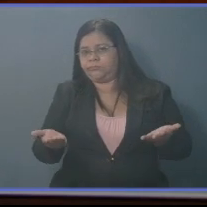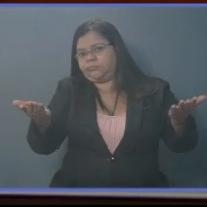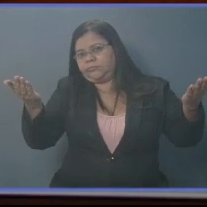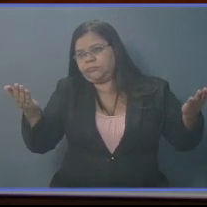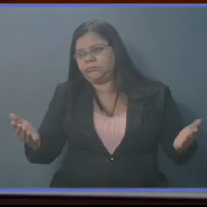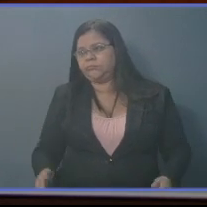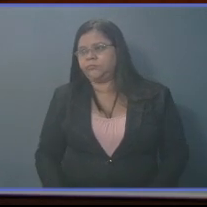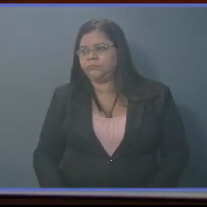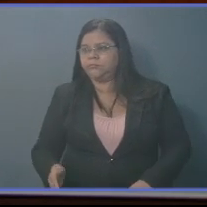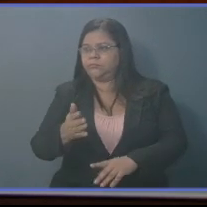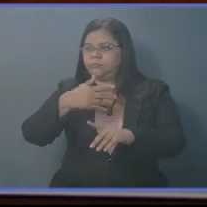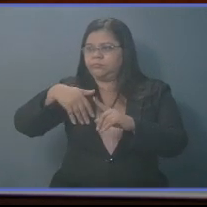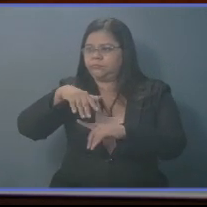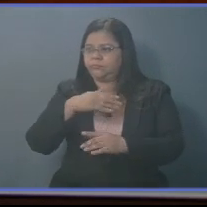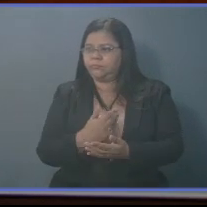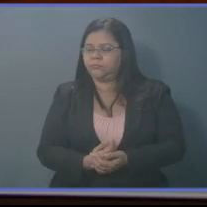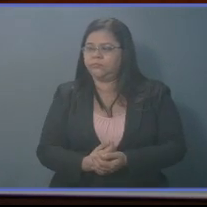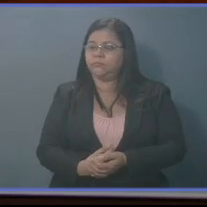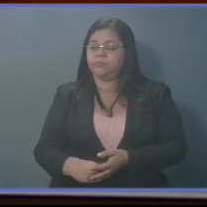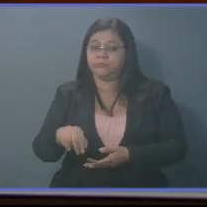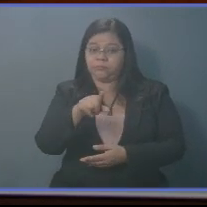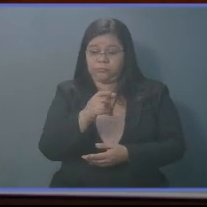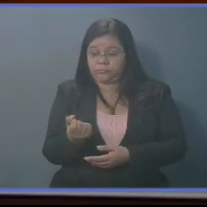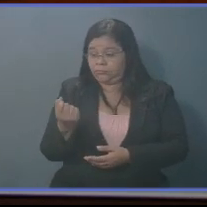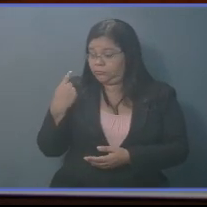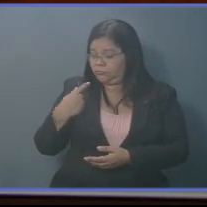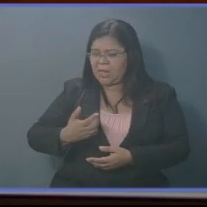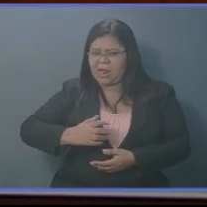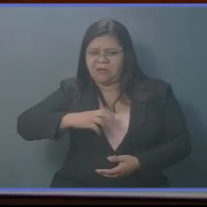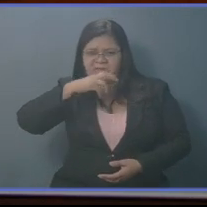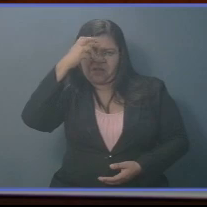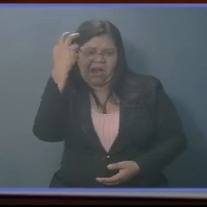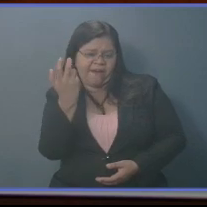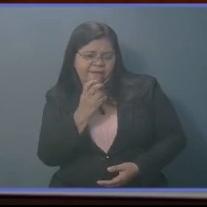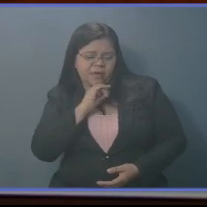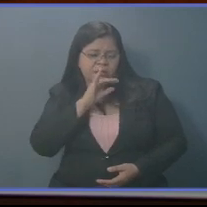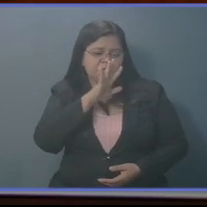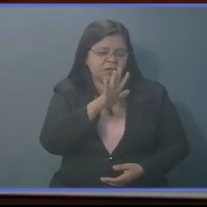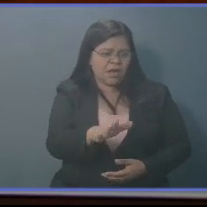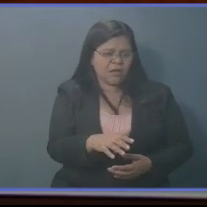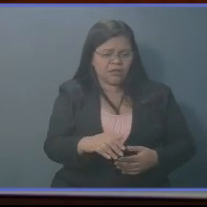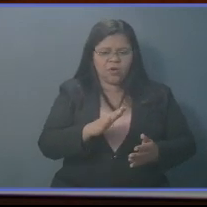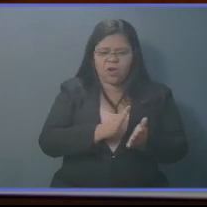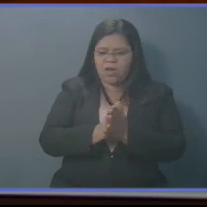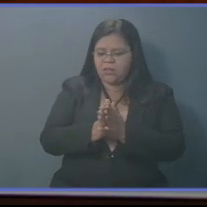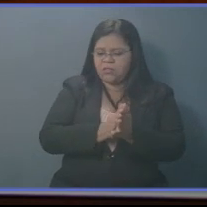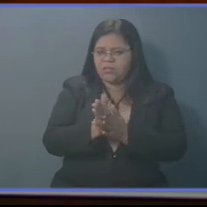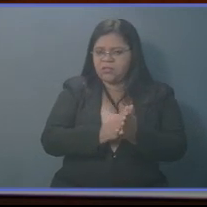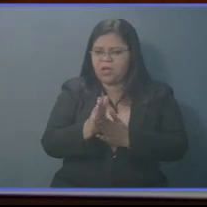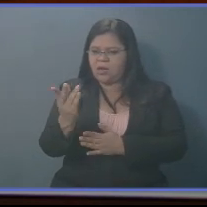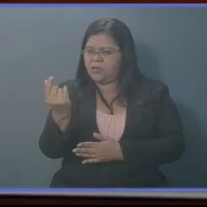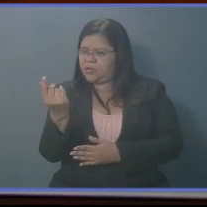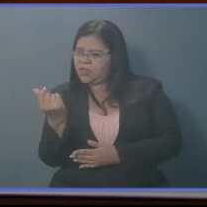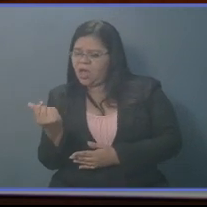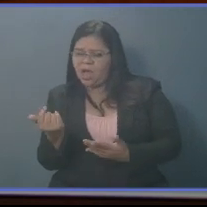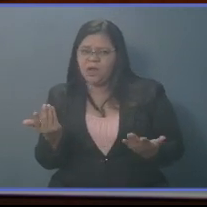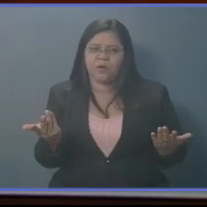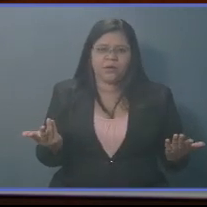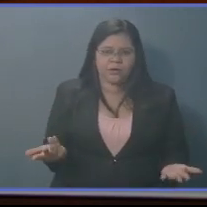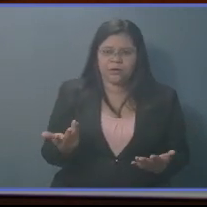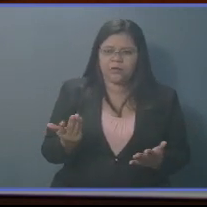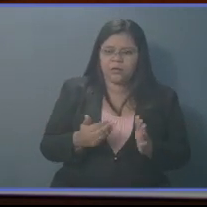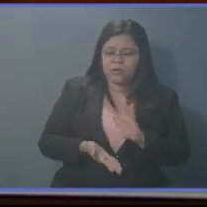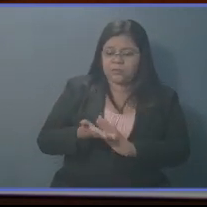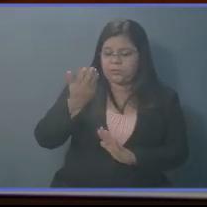Vaya situación. Usted que hace poco nos gritaba que era el interés mezquino del dinero por